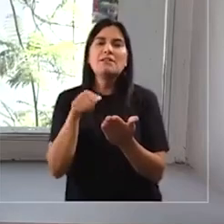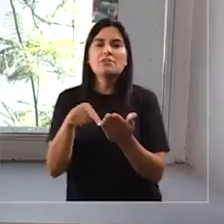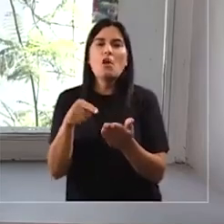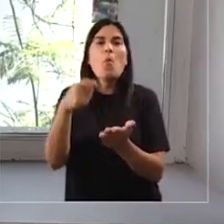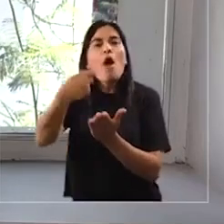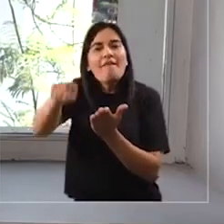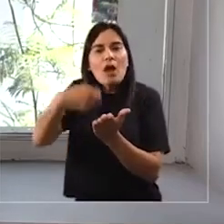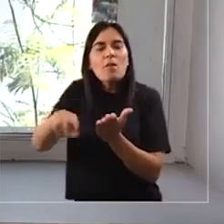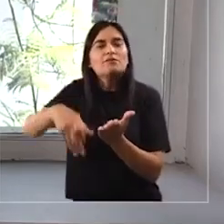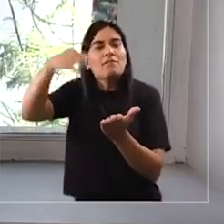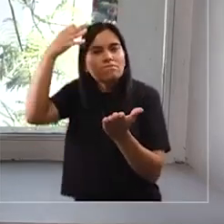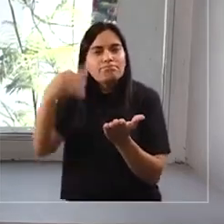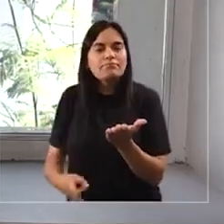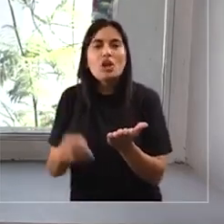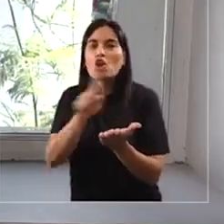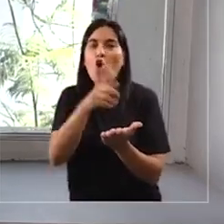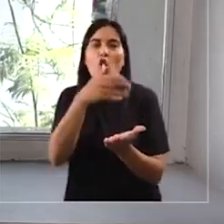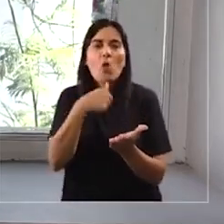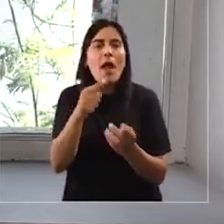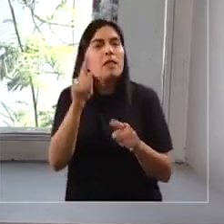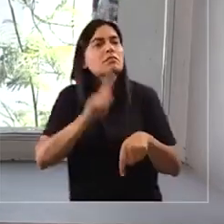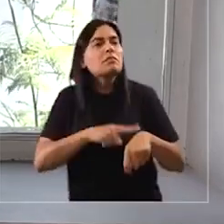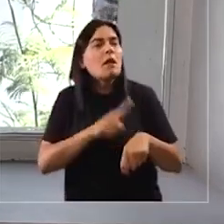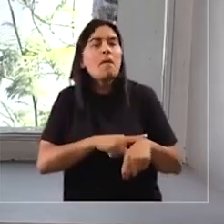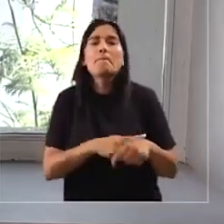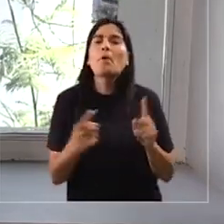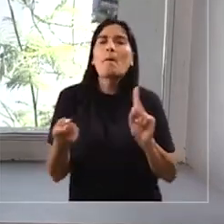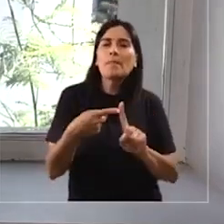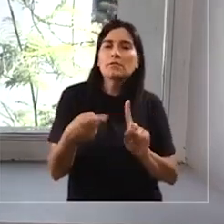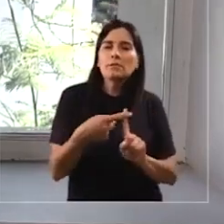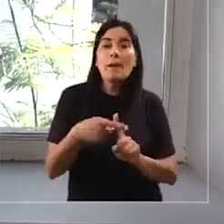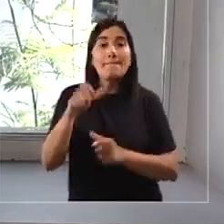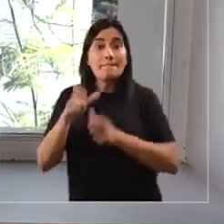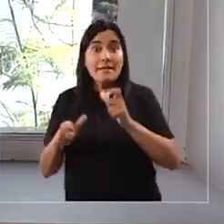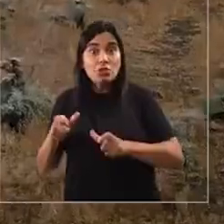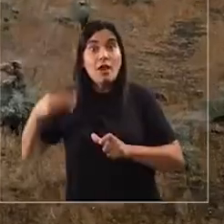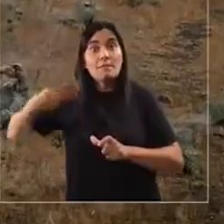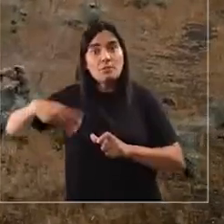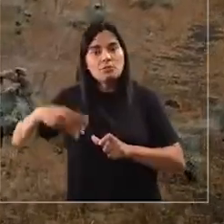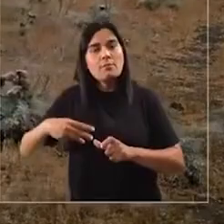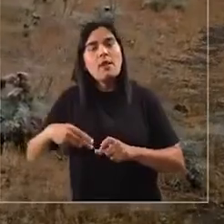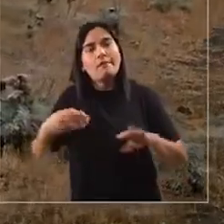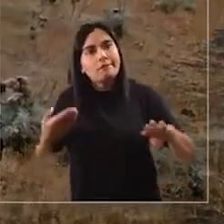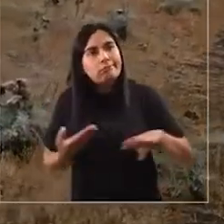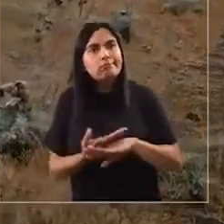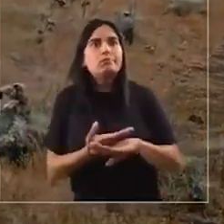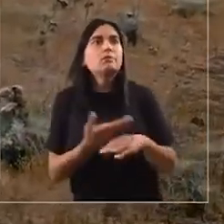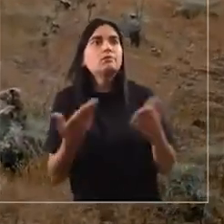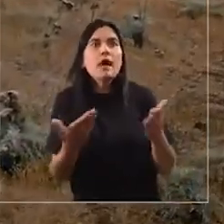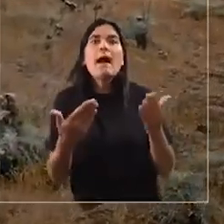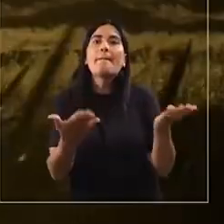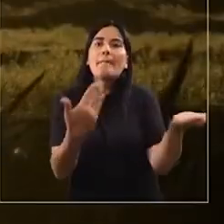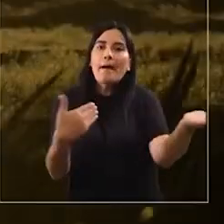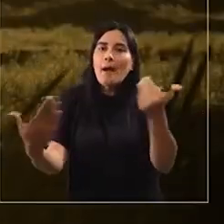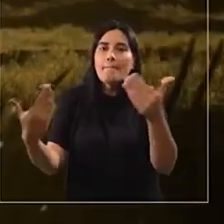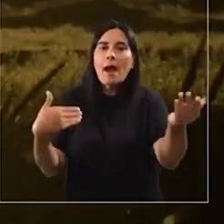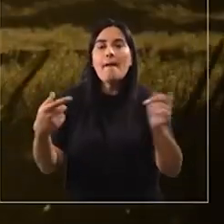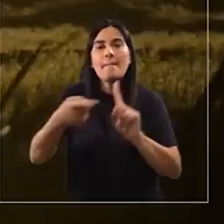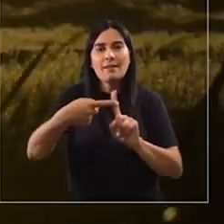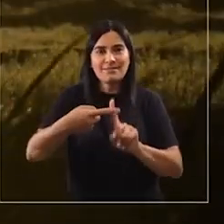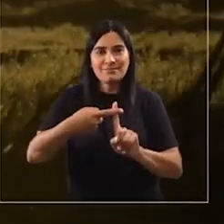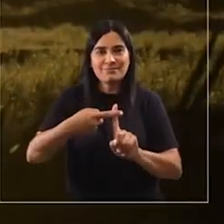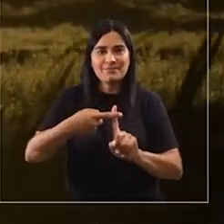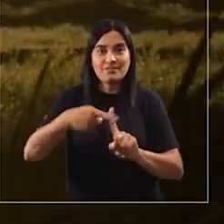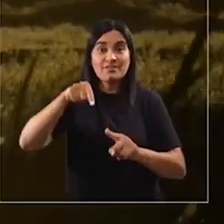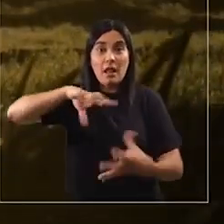evaluación súper poco exigente, no es una evaluación realmente. No contempla un periodo de participación ciudadana y fueron los vecinos y la municipalidad que tuvieron que abrir